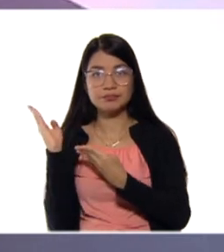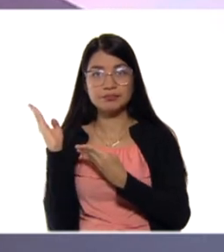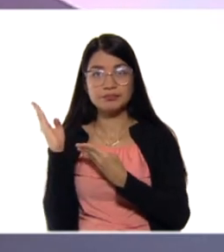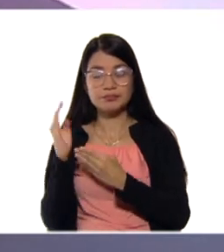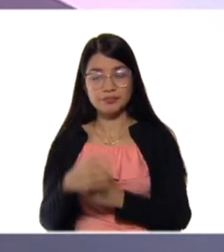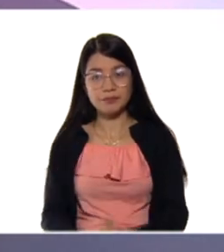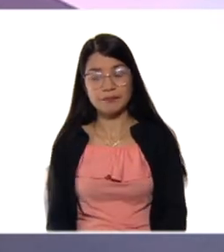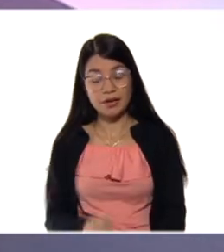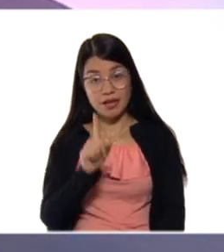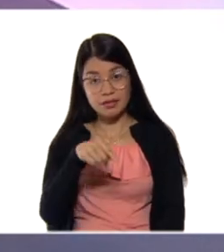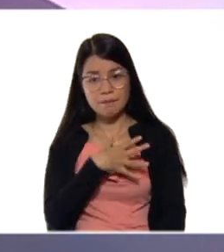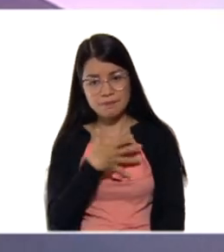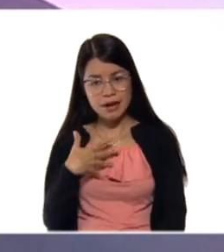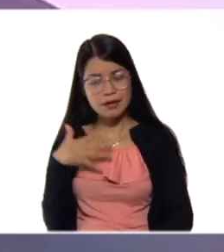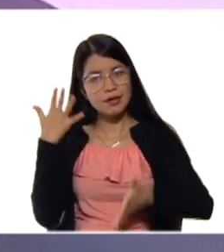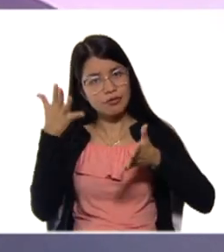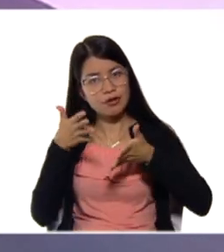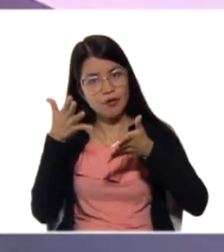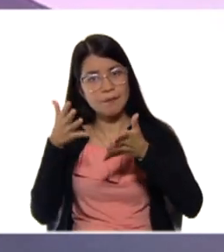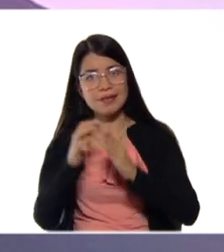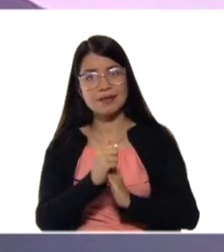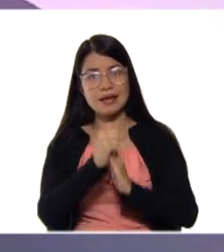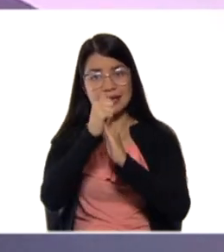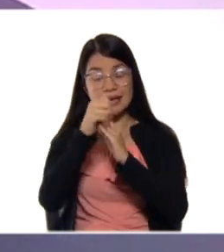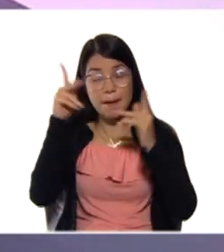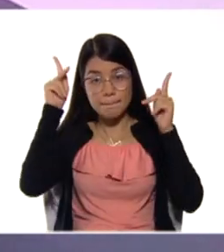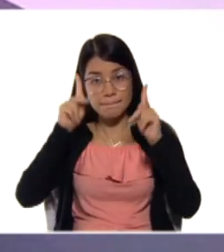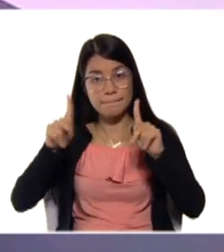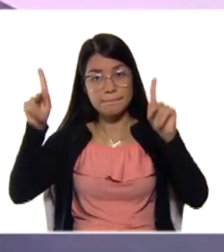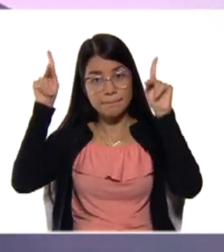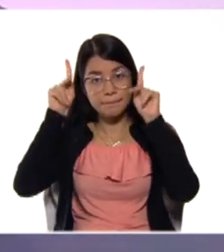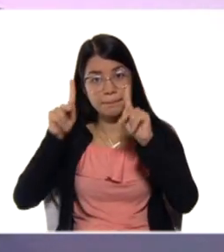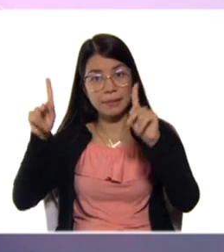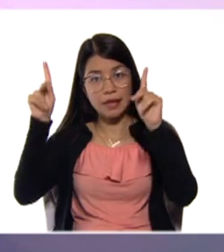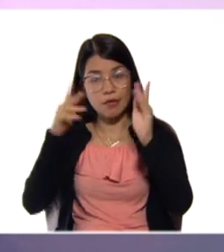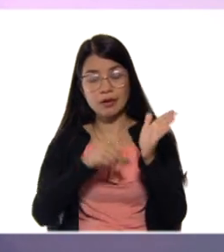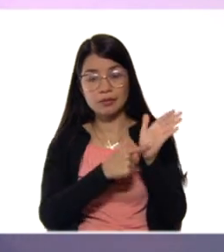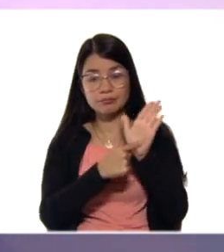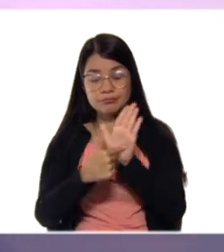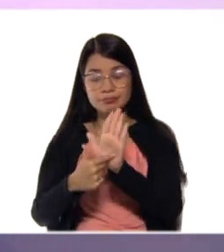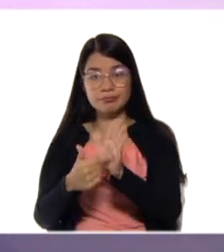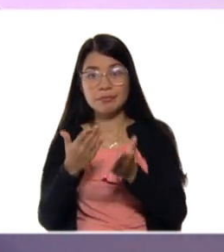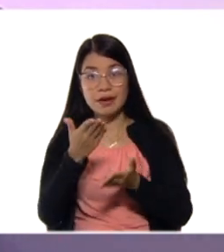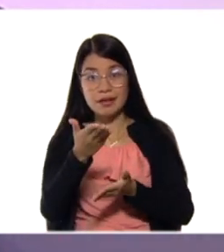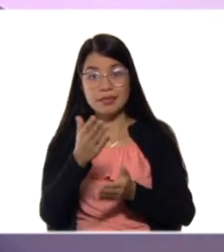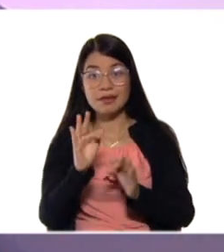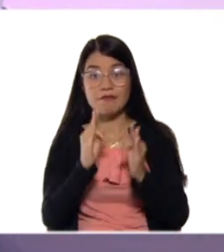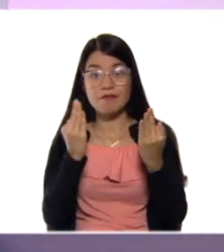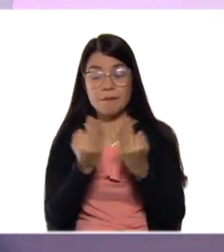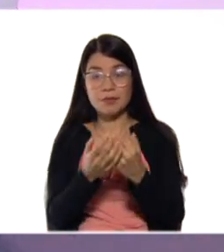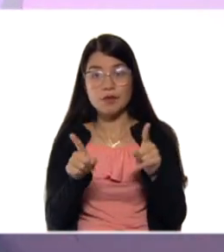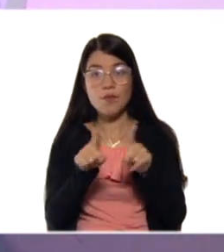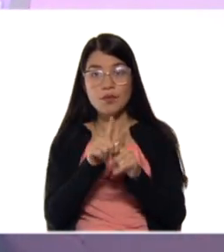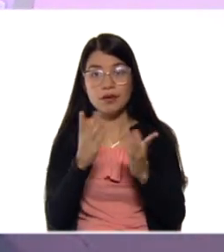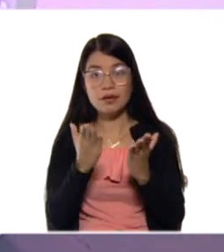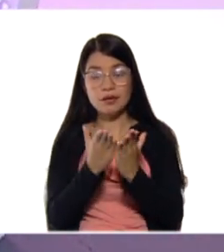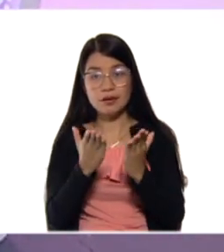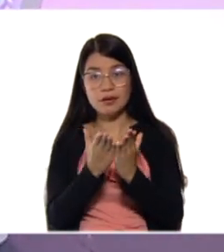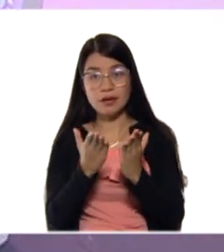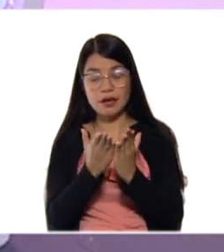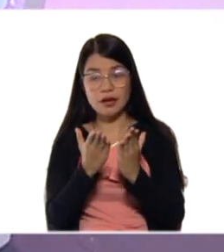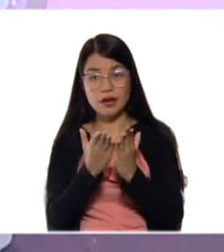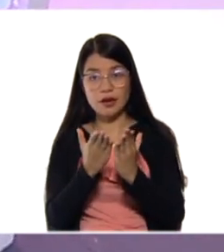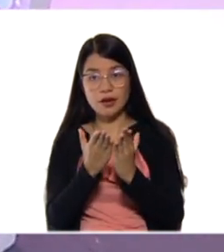también quiero recomendarles la guía pedagógica que tenemos a tu disposición en cadafamilienescuela.me